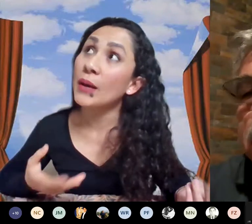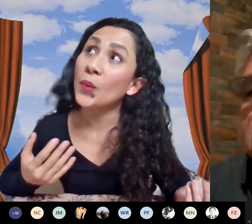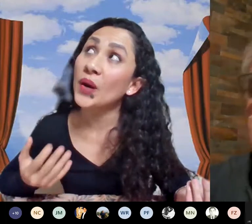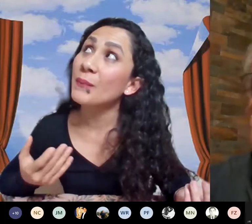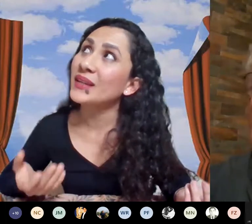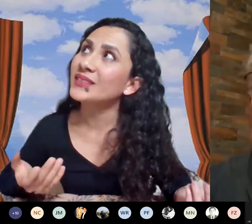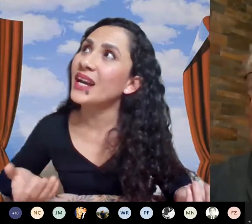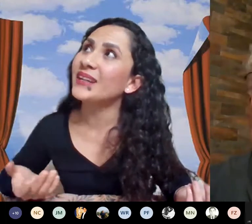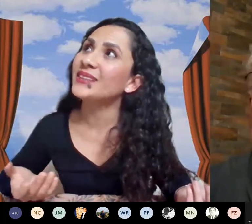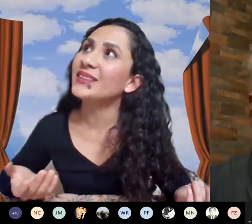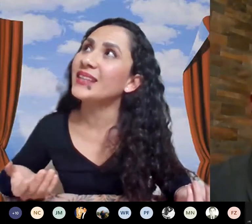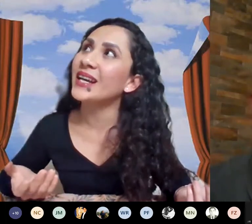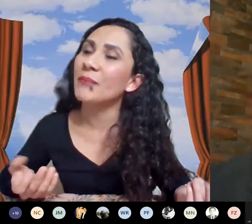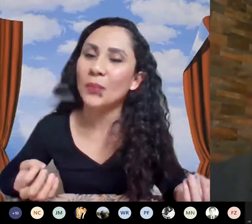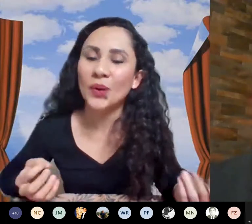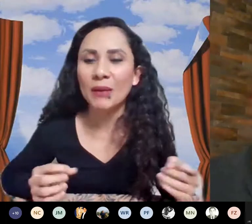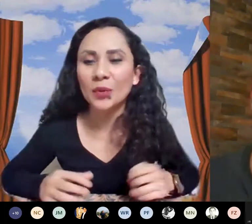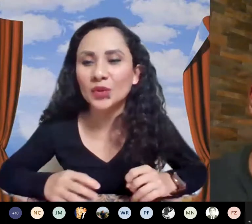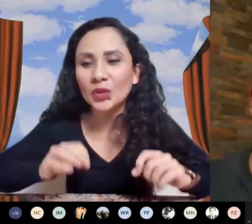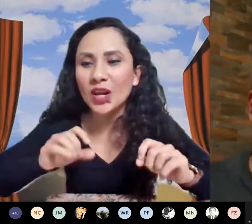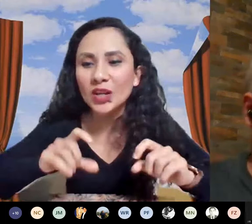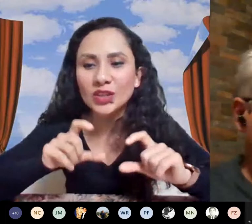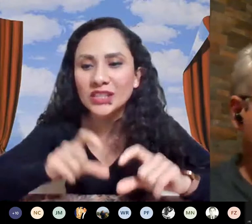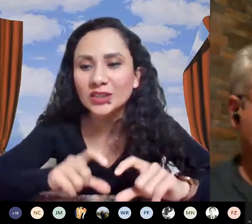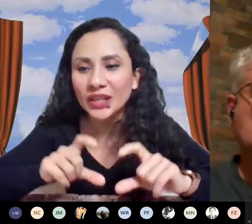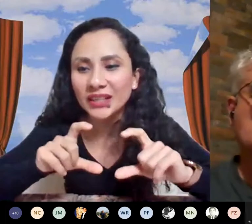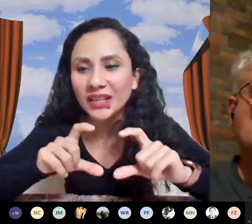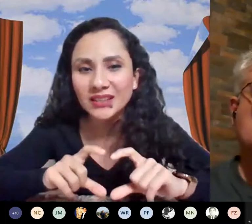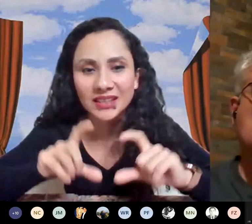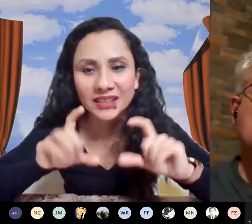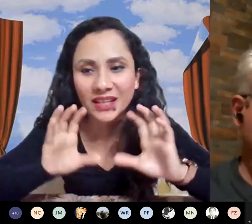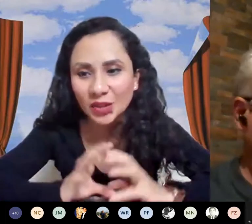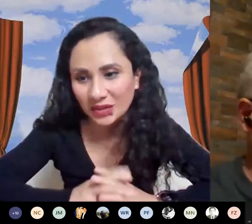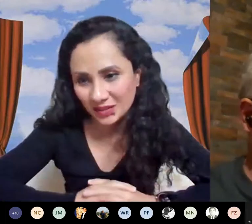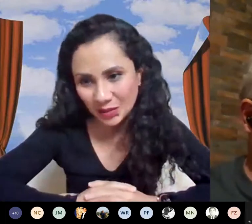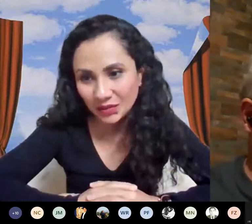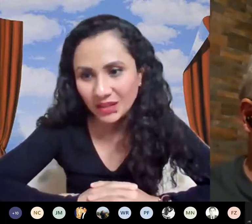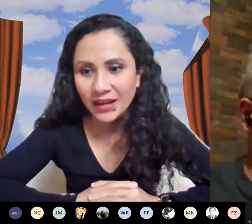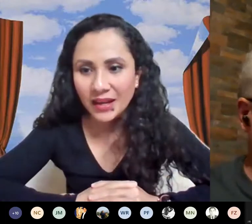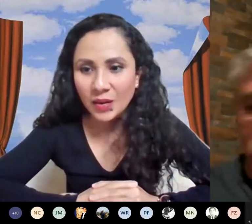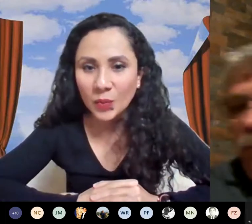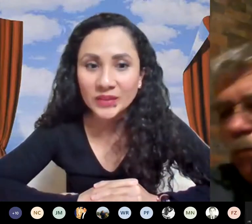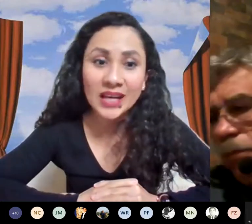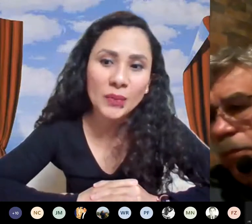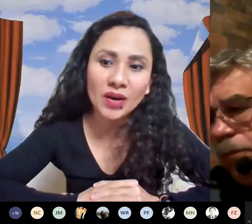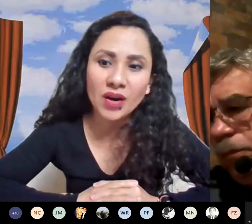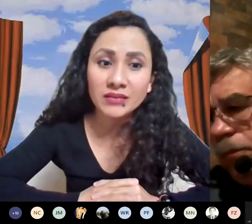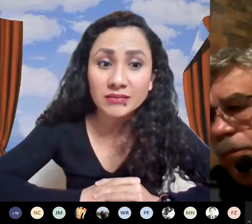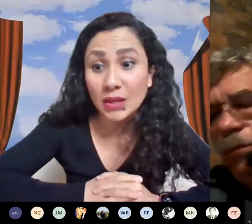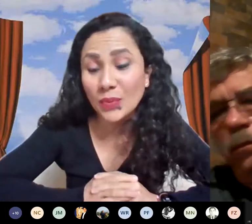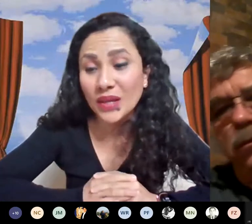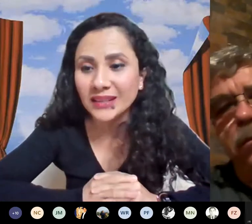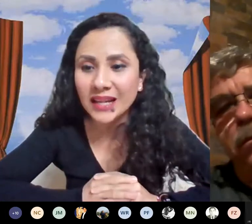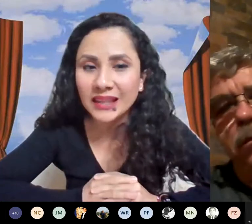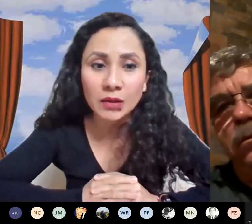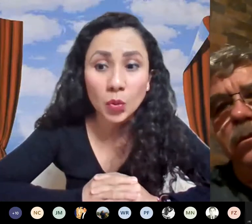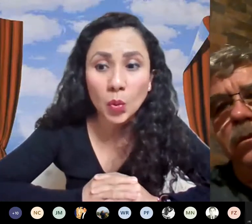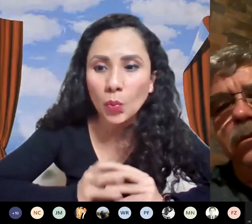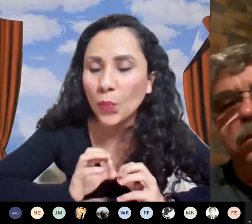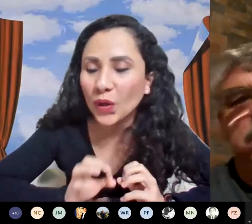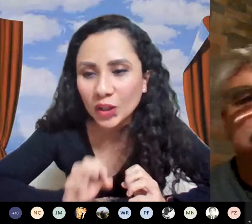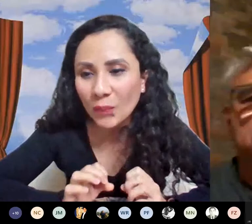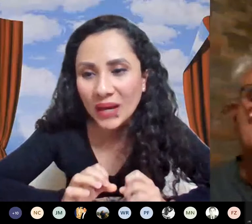lo que puede pasar es que por ejemplo si yo a los dos les doy 500 generaciones pues a lo mejor se puede